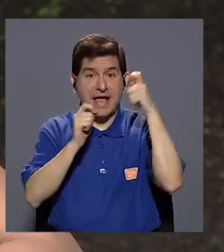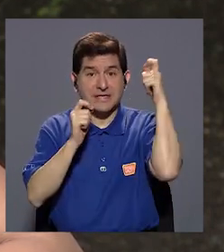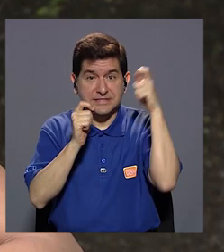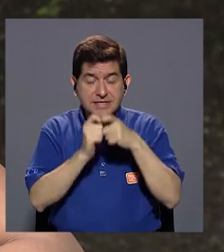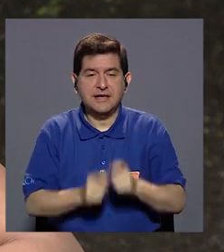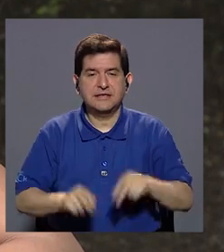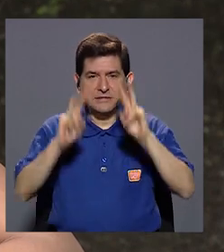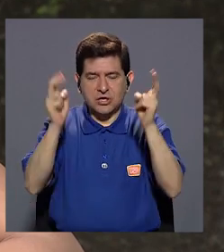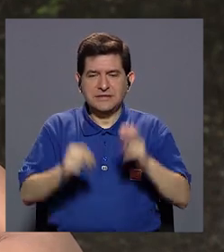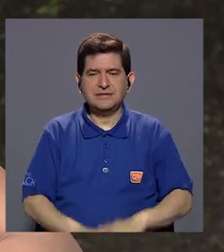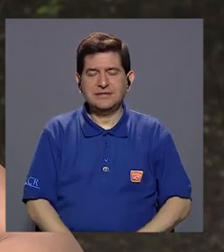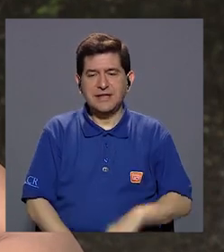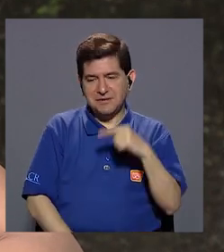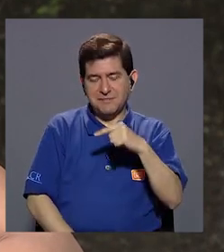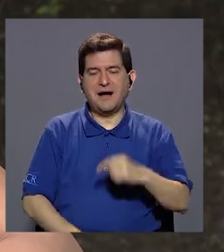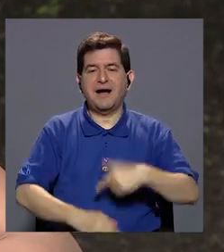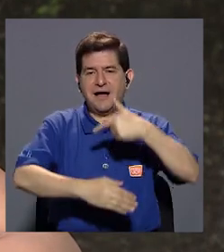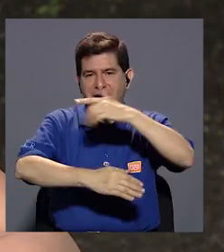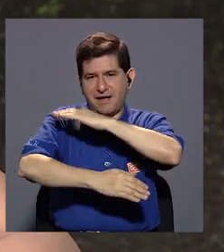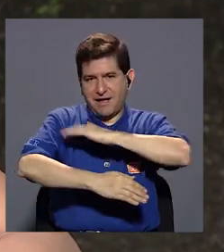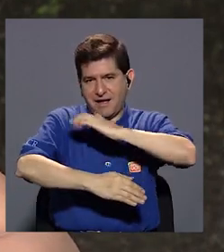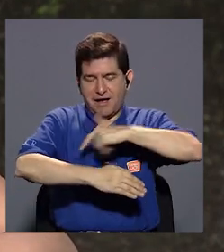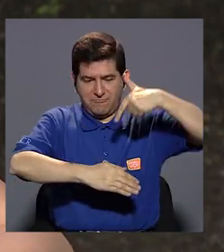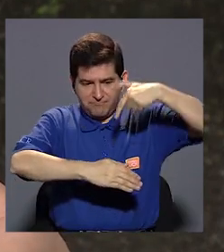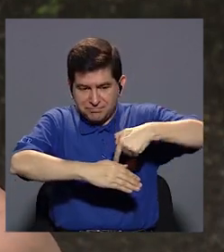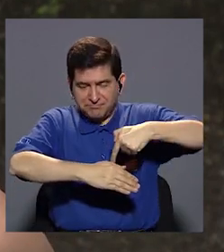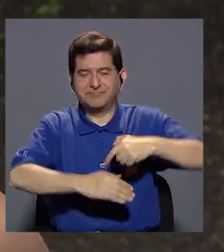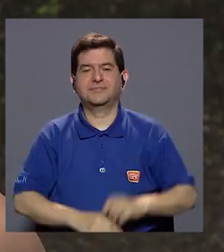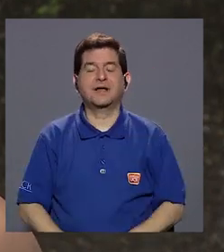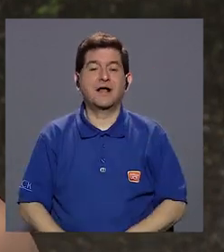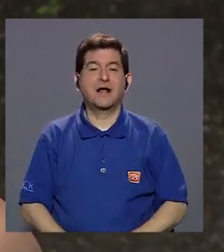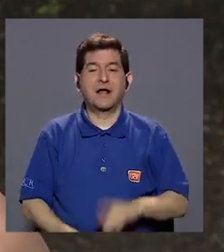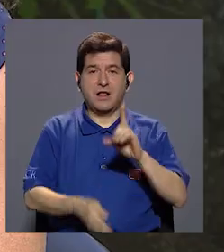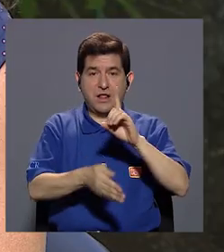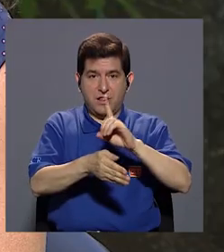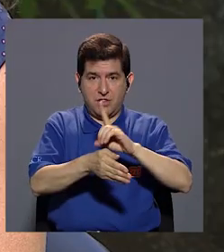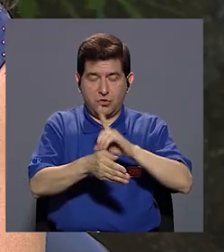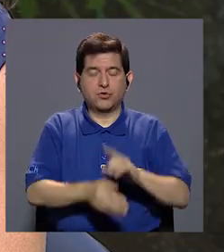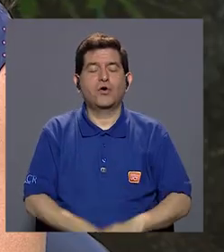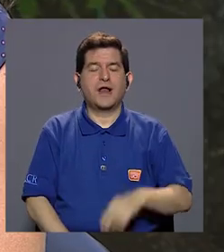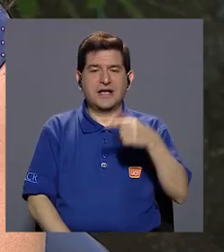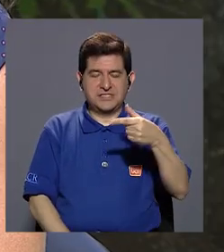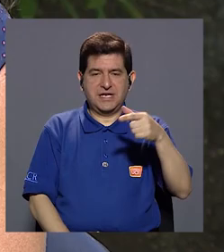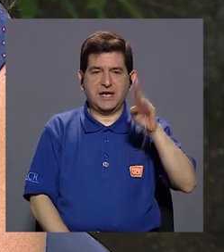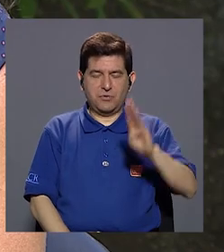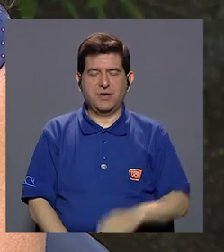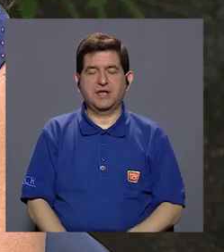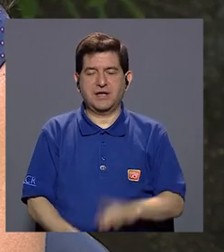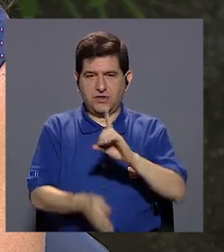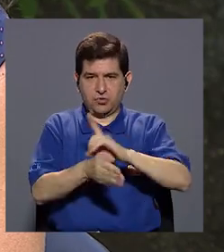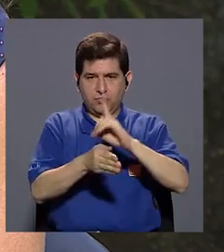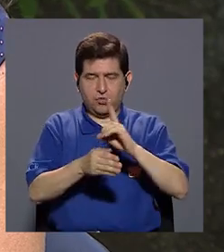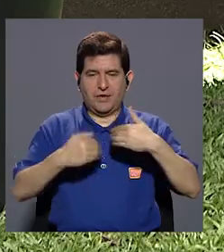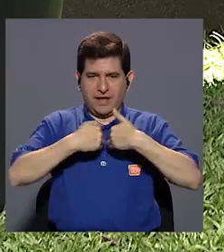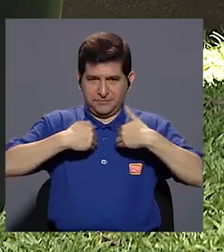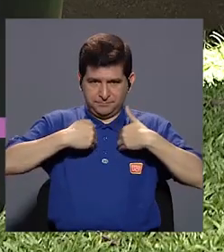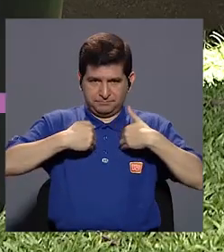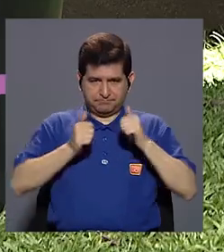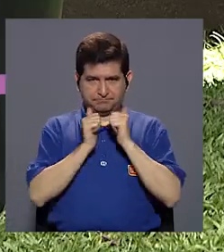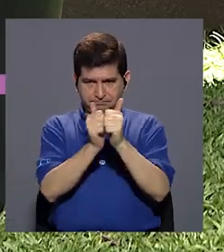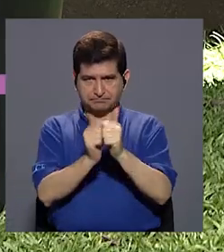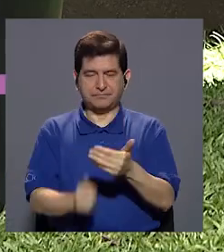específicamente del tema de vacunación. Para ello, nos acompaña la doctora Gina Bonilla, médica veterinaria.